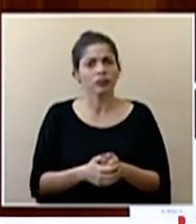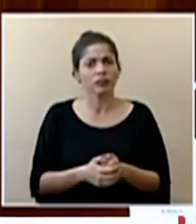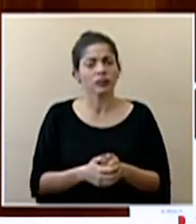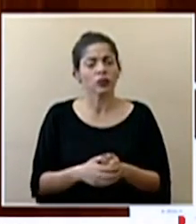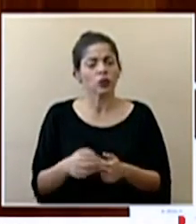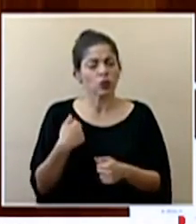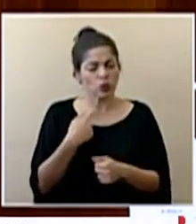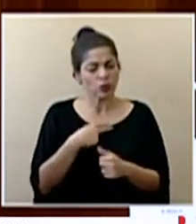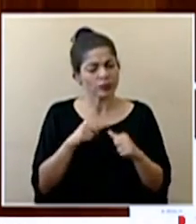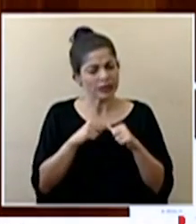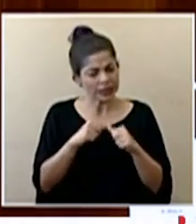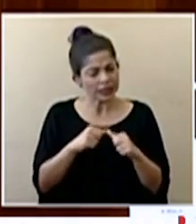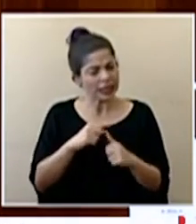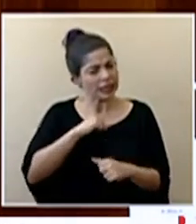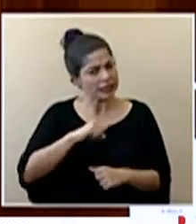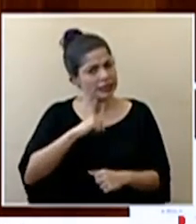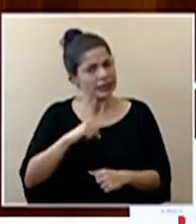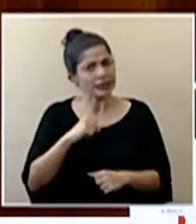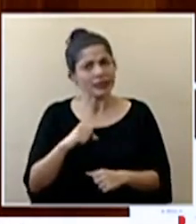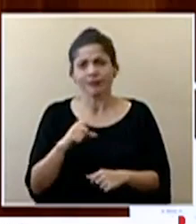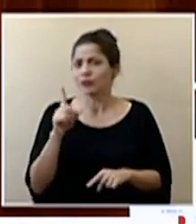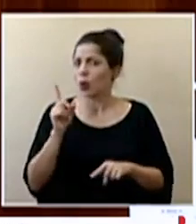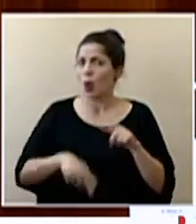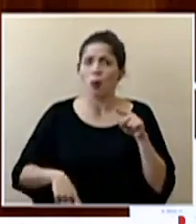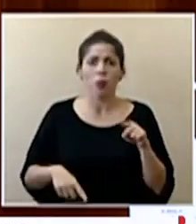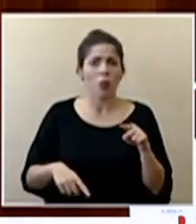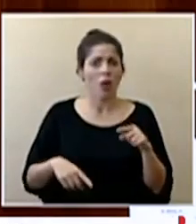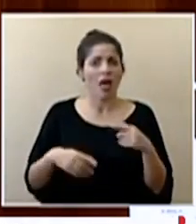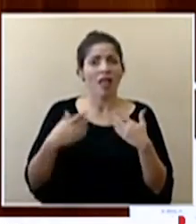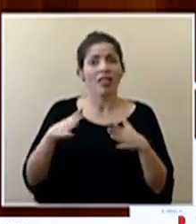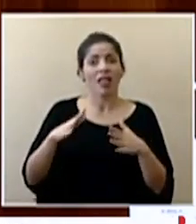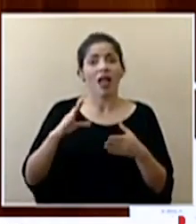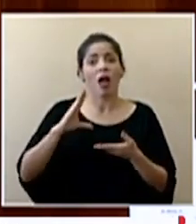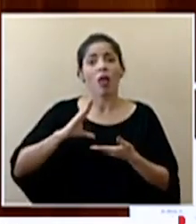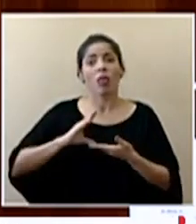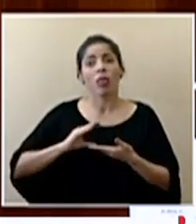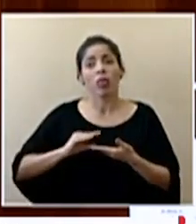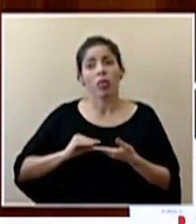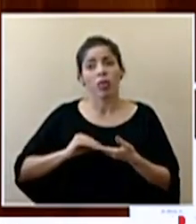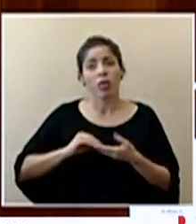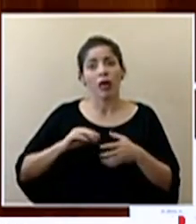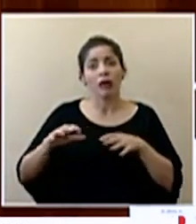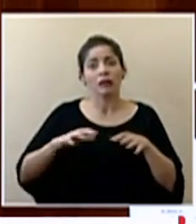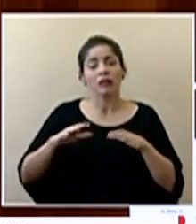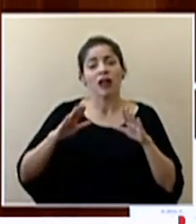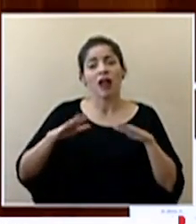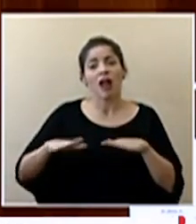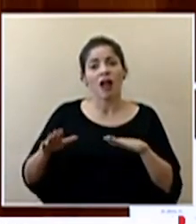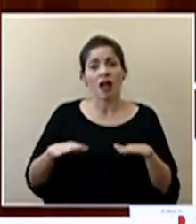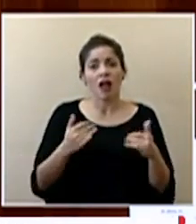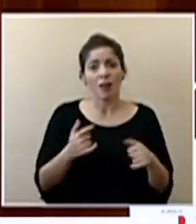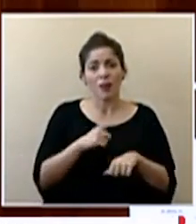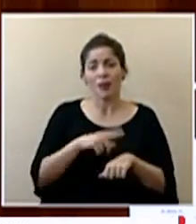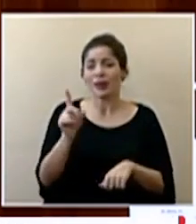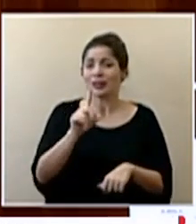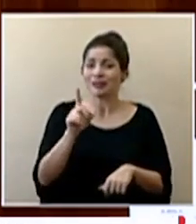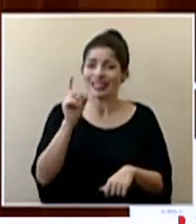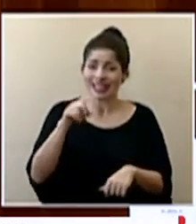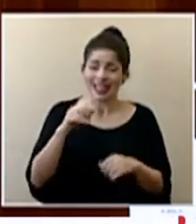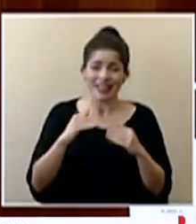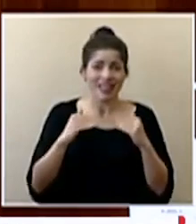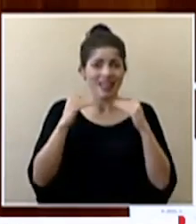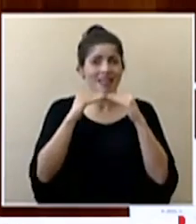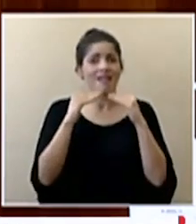pongámonos sigamos poniéndonos las pilas no podemos dejar que esas pilas se descarguen en este momento tenemos que mantener el nivel